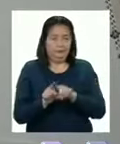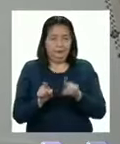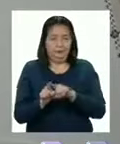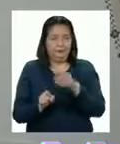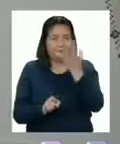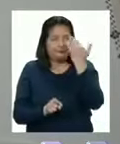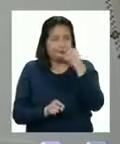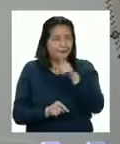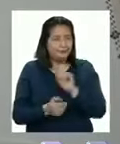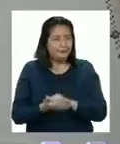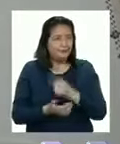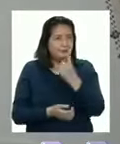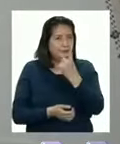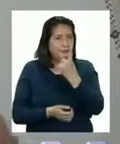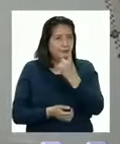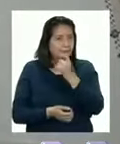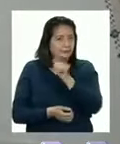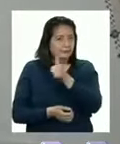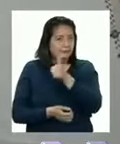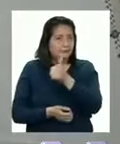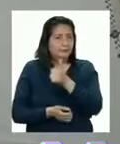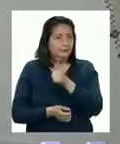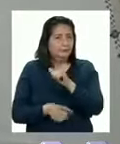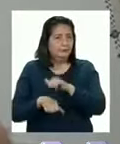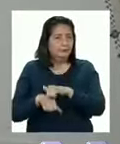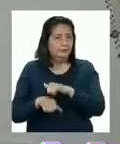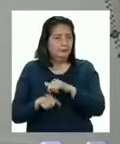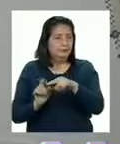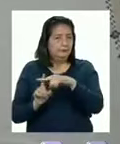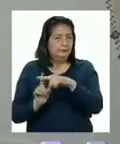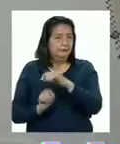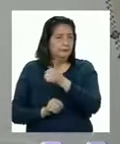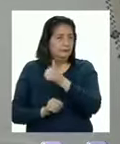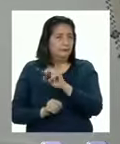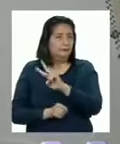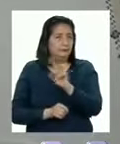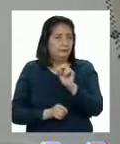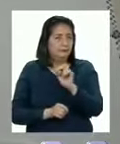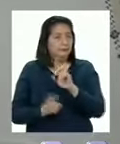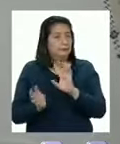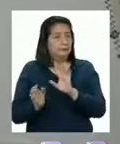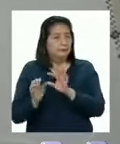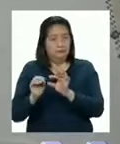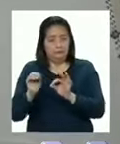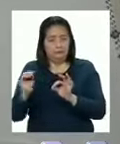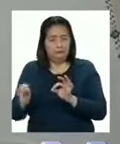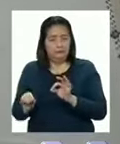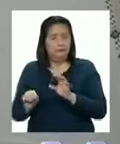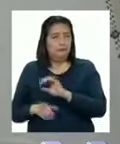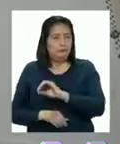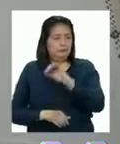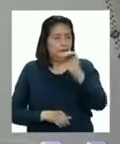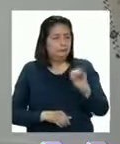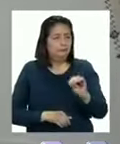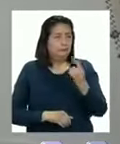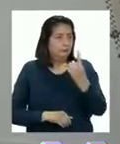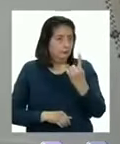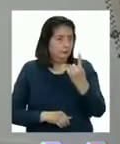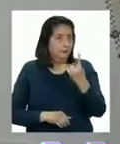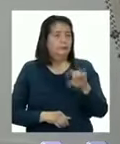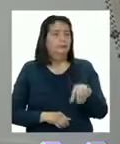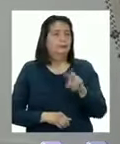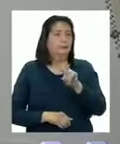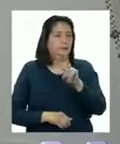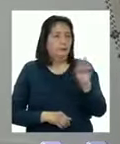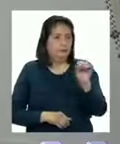parecido Cada piedrita vale diez Diez más diez es veinte Entonces me llevo estas piedritas y reemplazo por otra